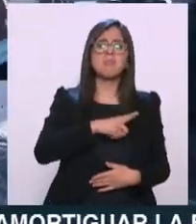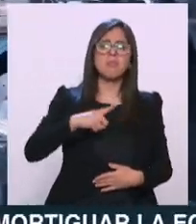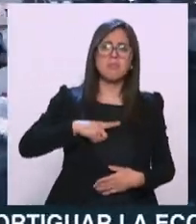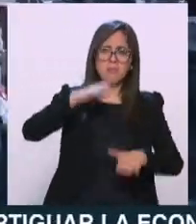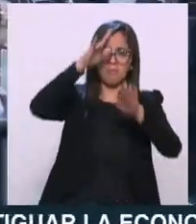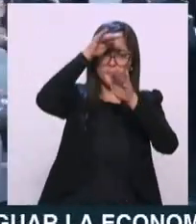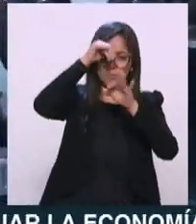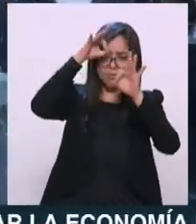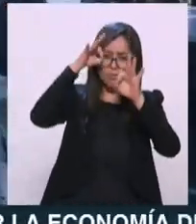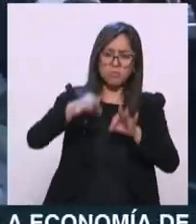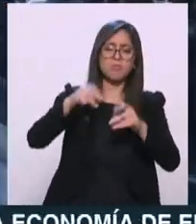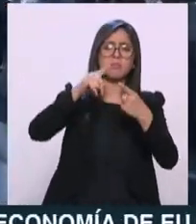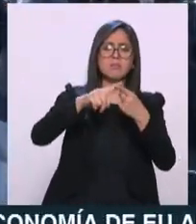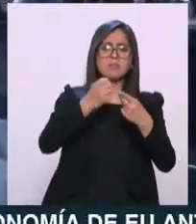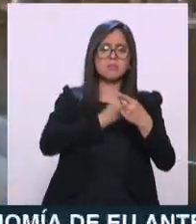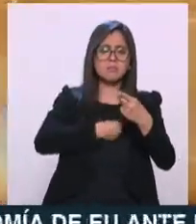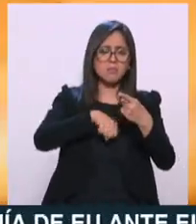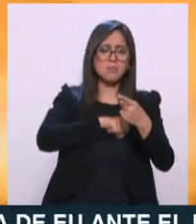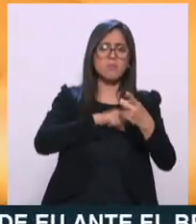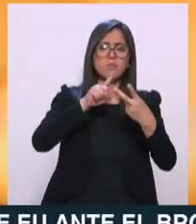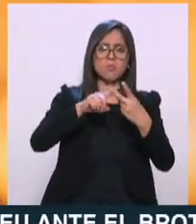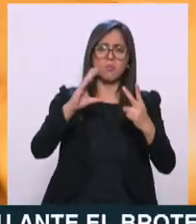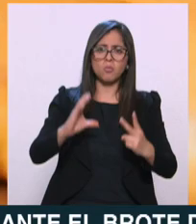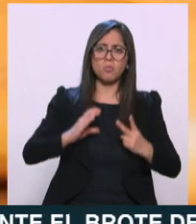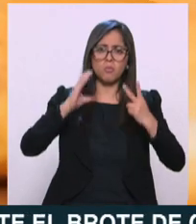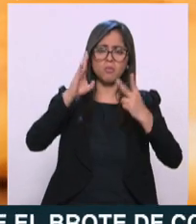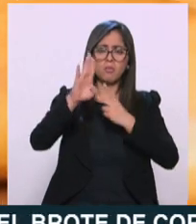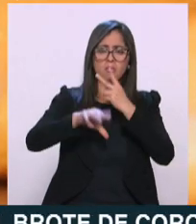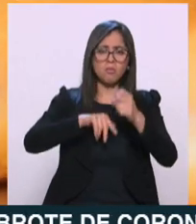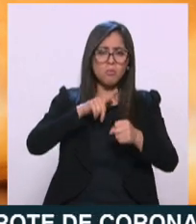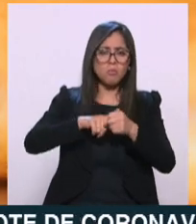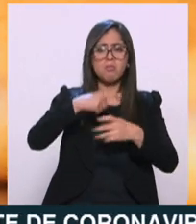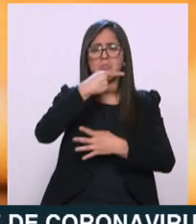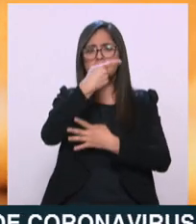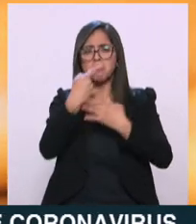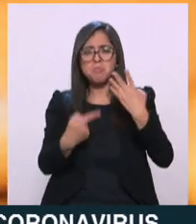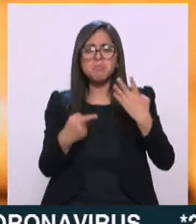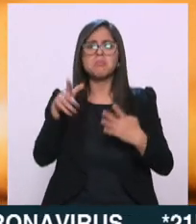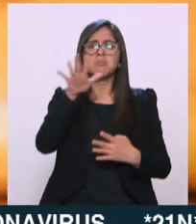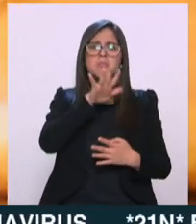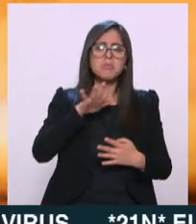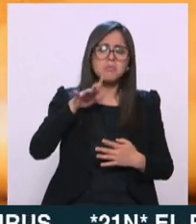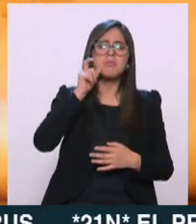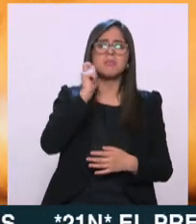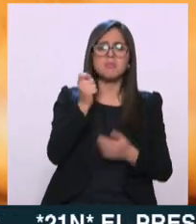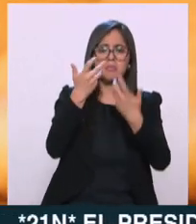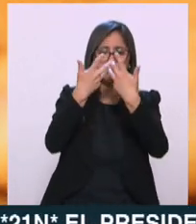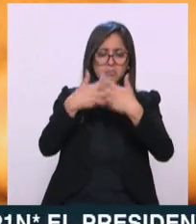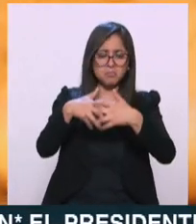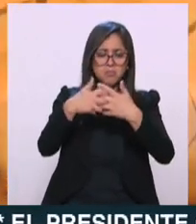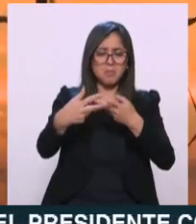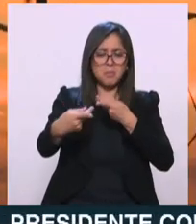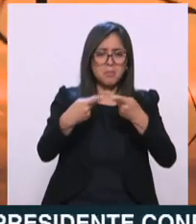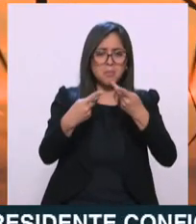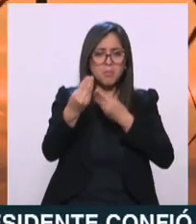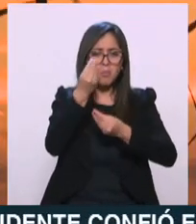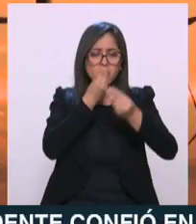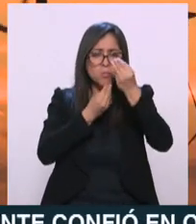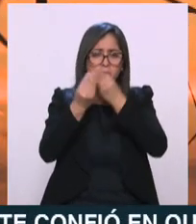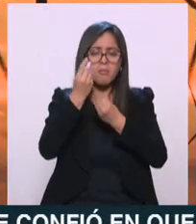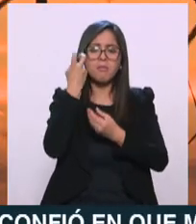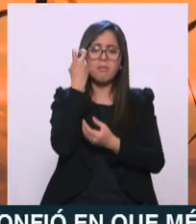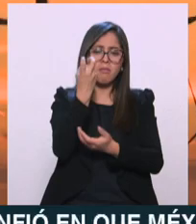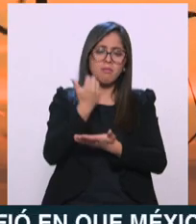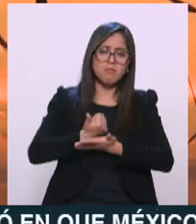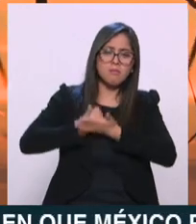Salud, cuidado ambiental, términos generales, todo lo que tiene que ver ambiental, producción de alimentos también con soberanía, soberanía